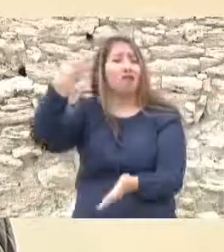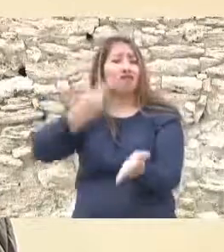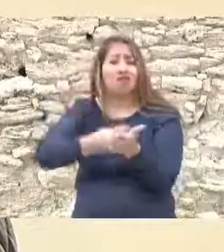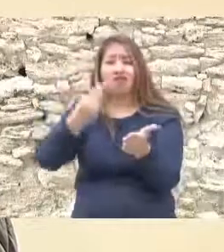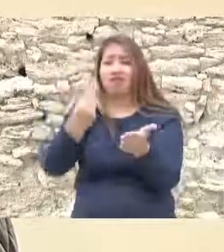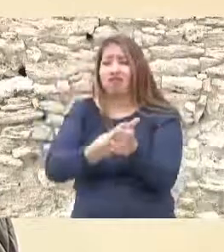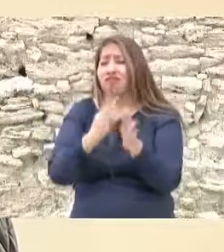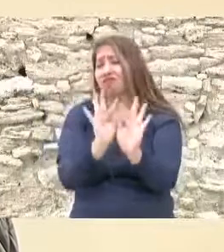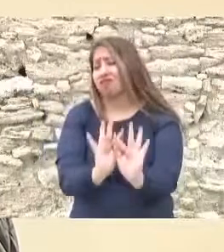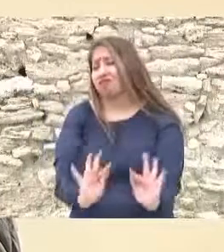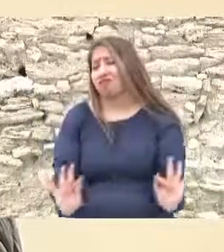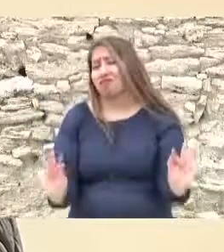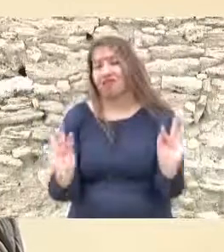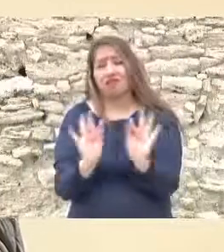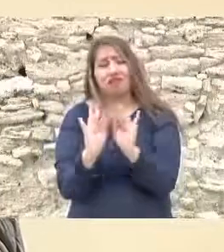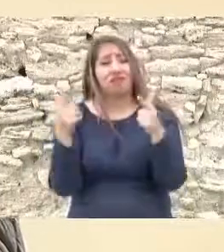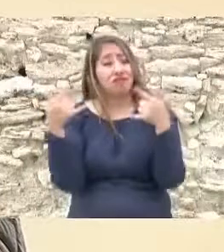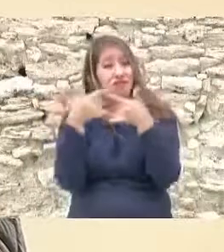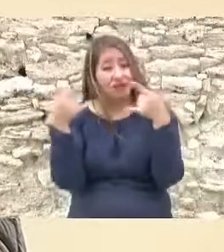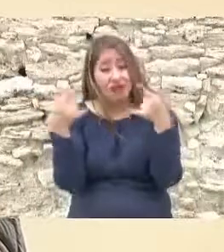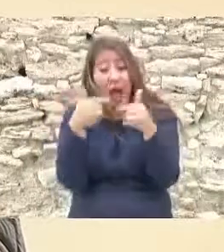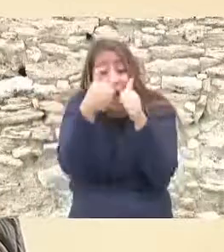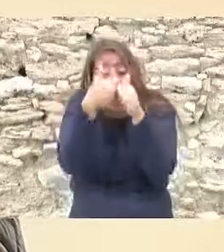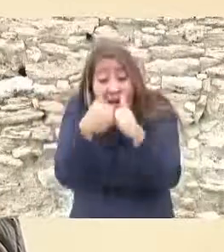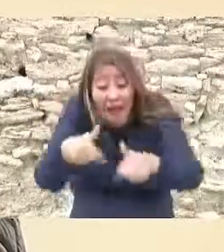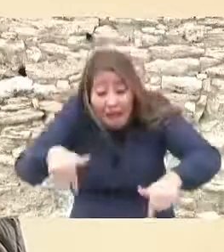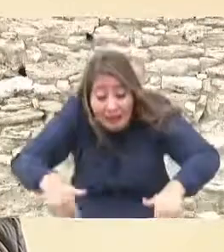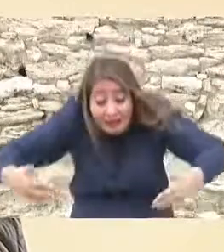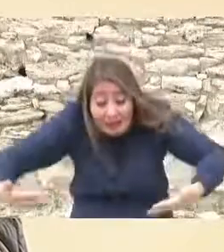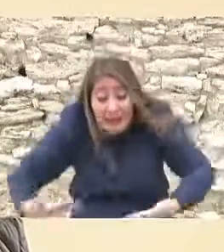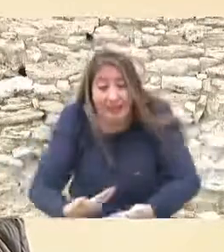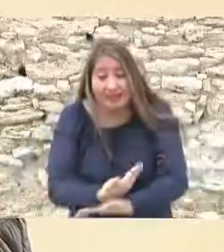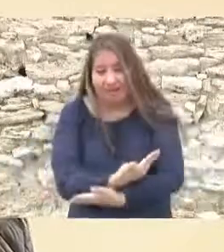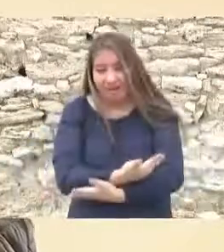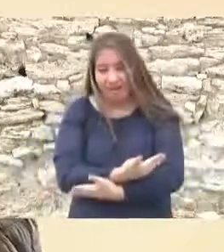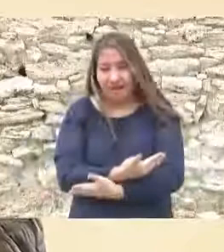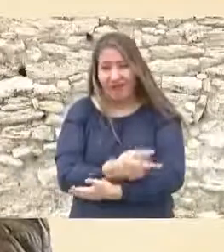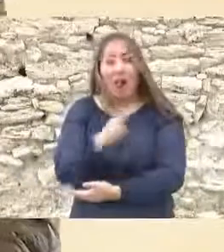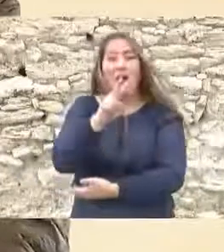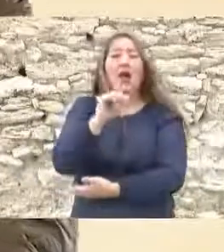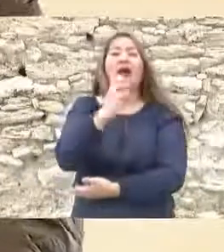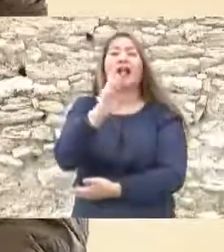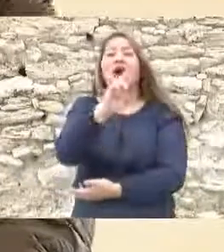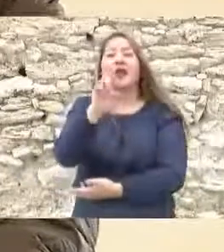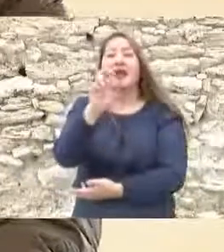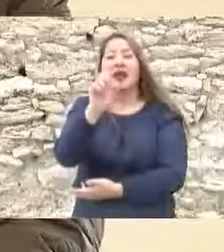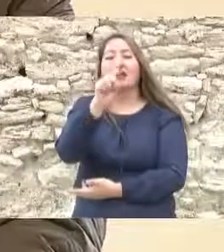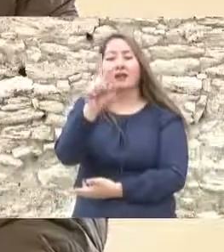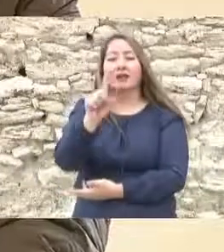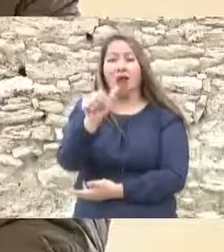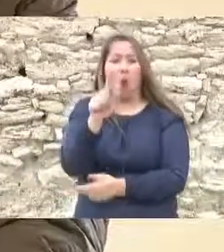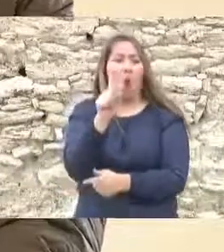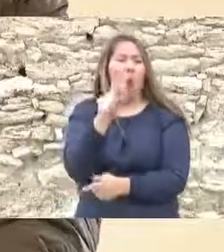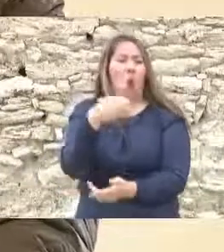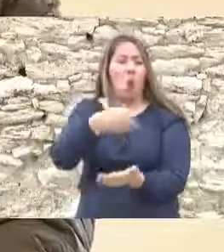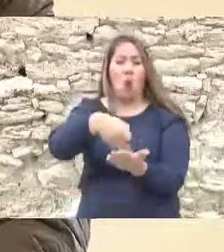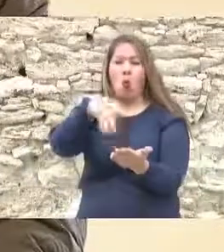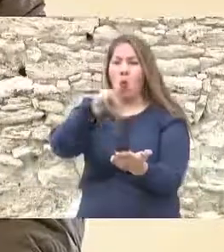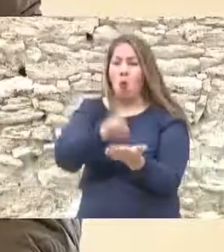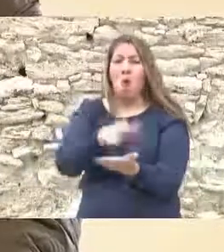nuestro país porque aquí nació Venustiano Carranza un gran